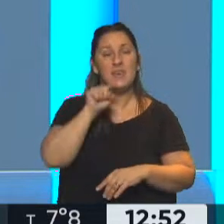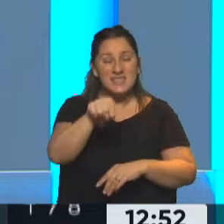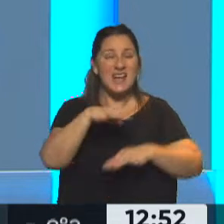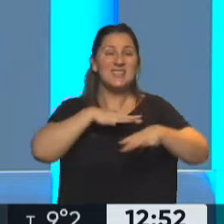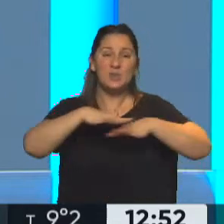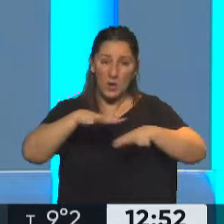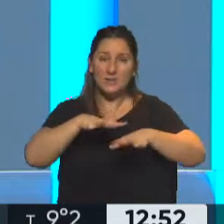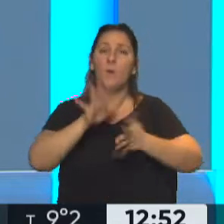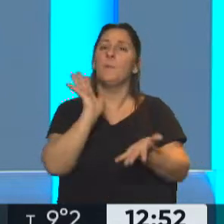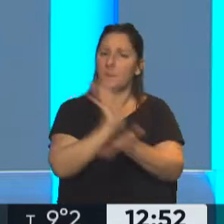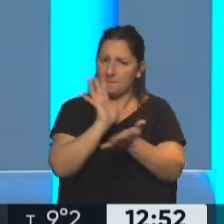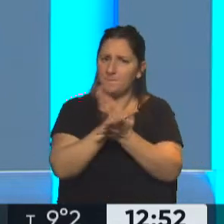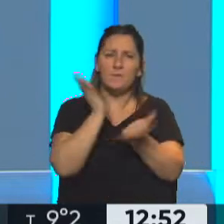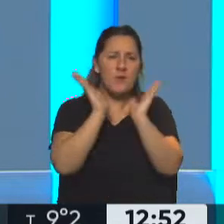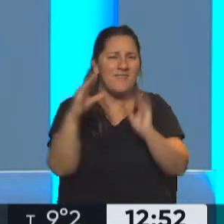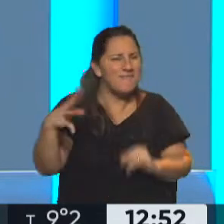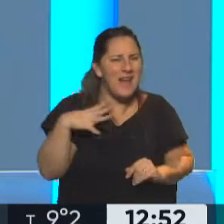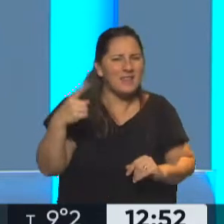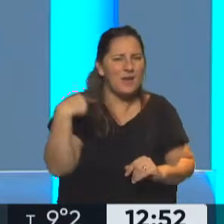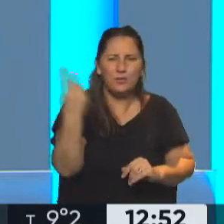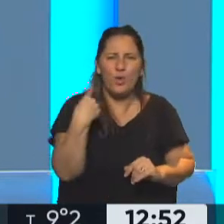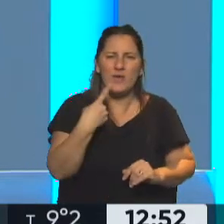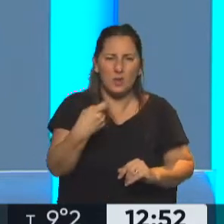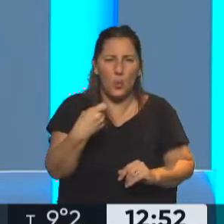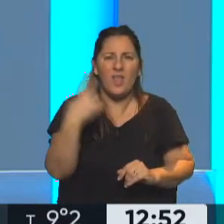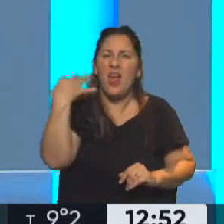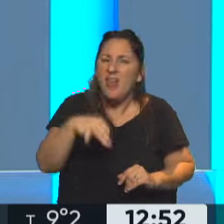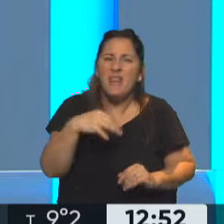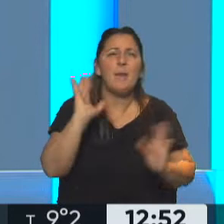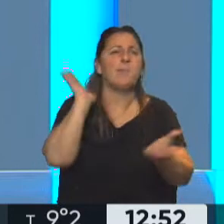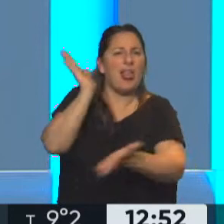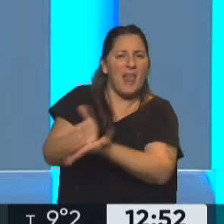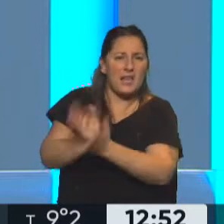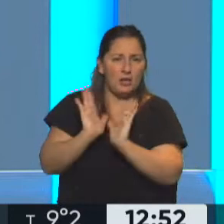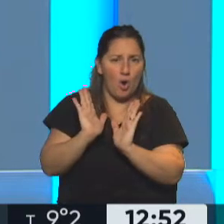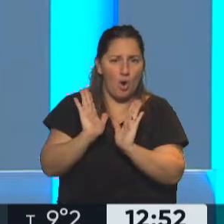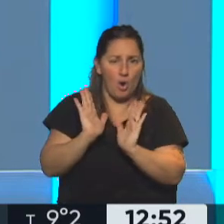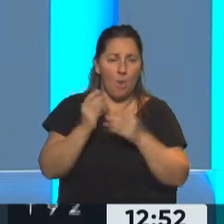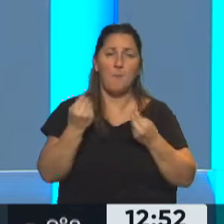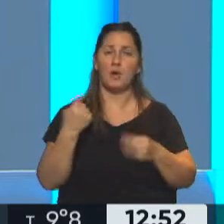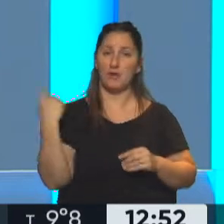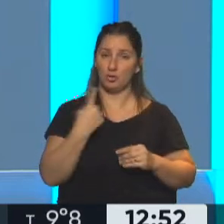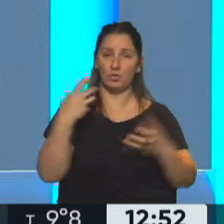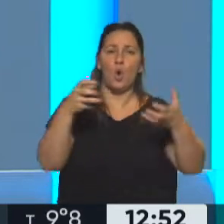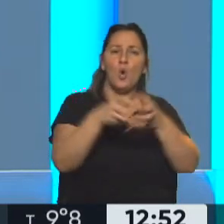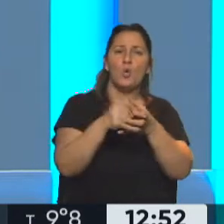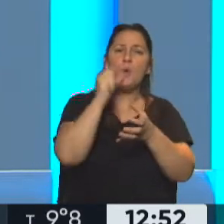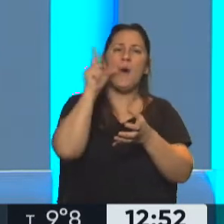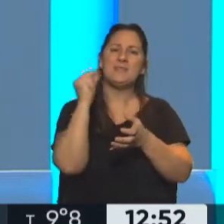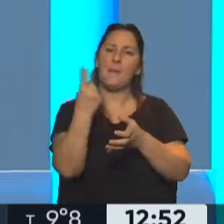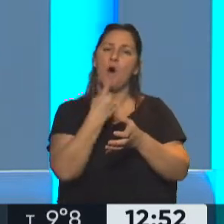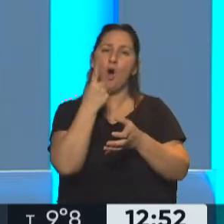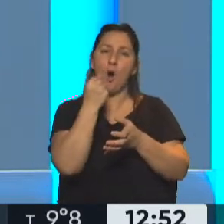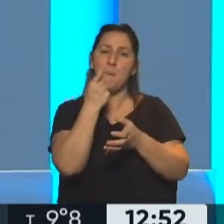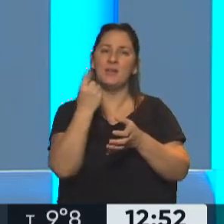esto es una violencia, de que tiene que convertirse en un delito, porque también muchas veces, digamos la verdad, cuando en los grupos de WhatsApp a los varones